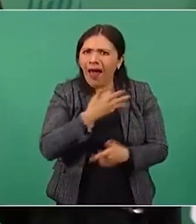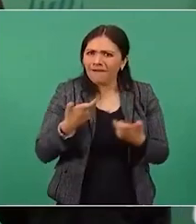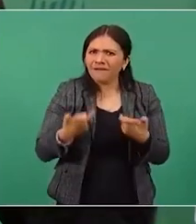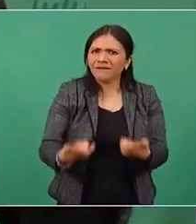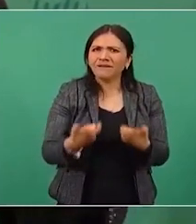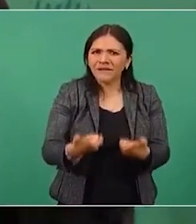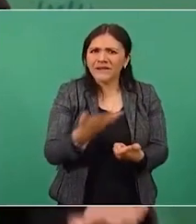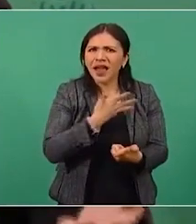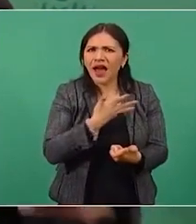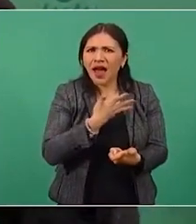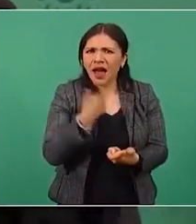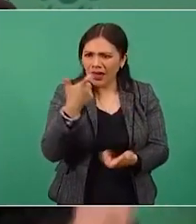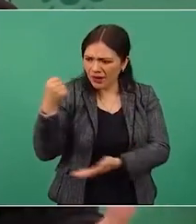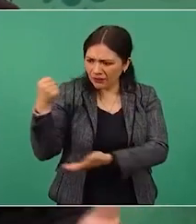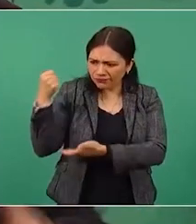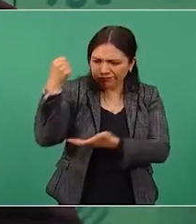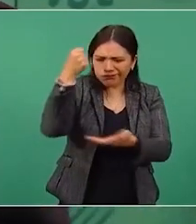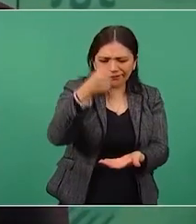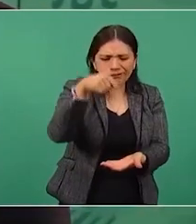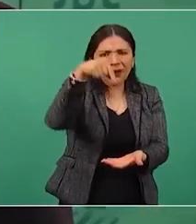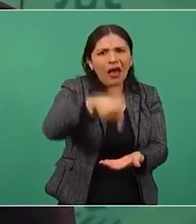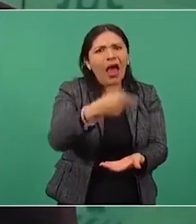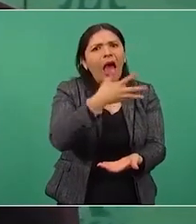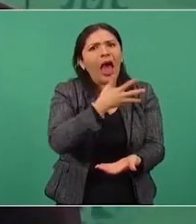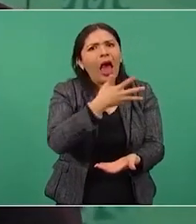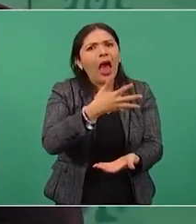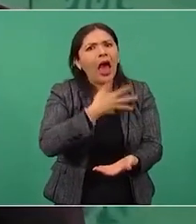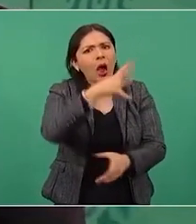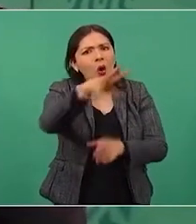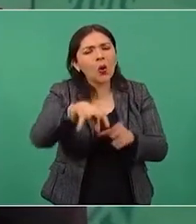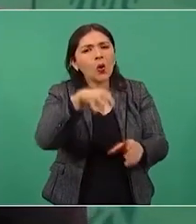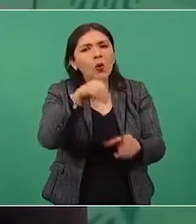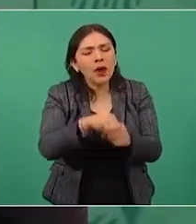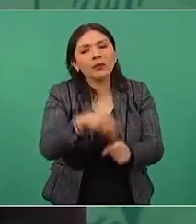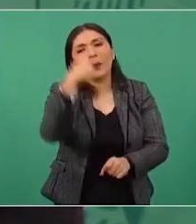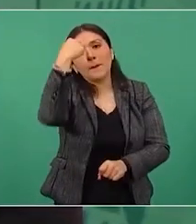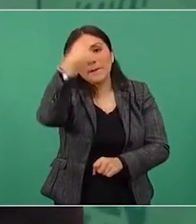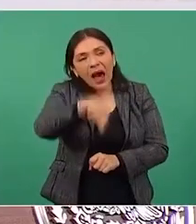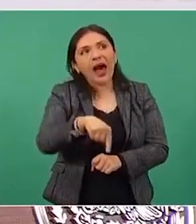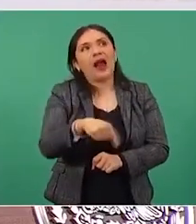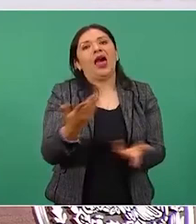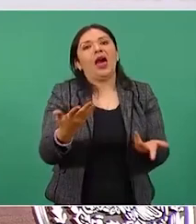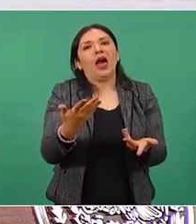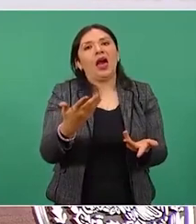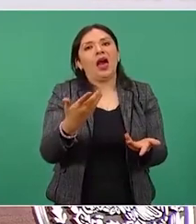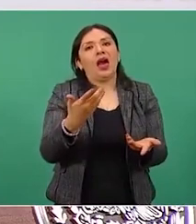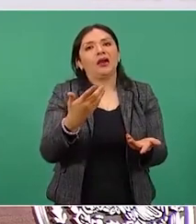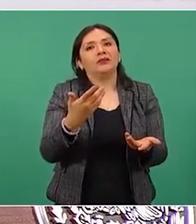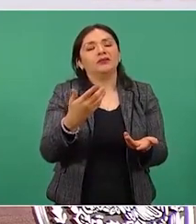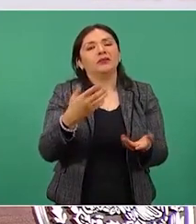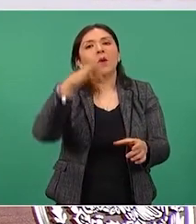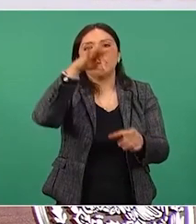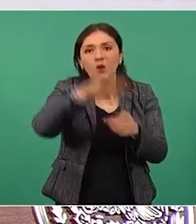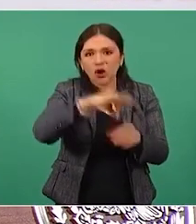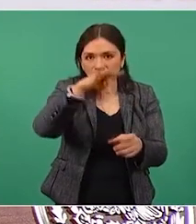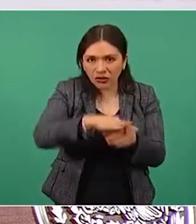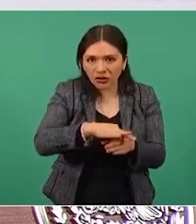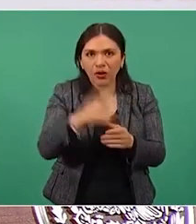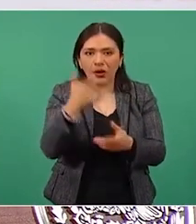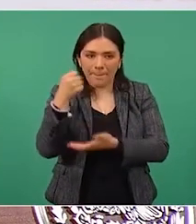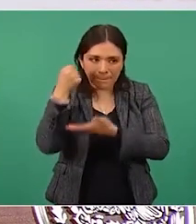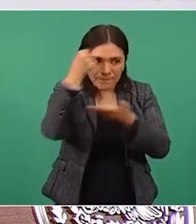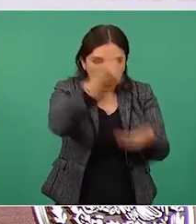el presupuesto contempla fondos para elecciones y